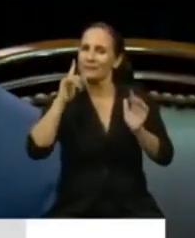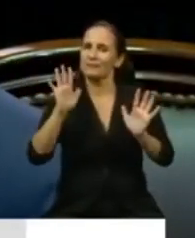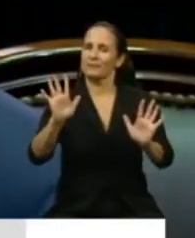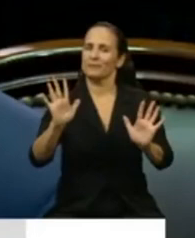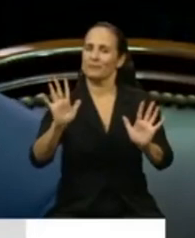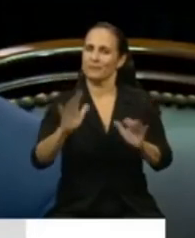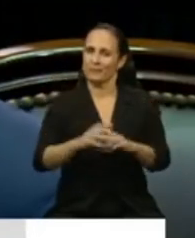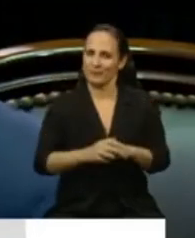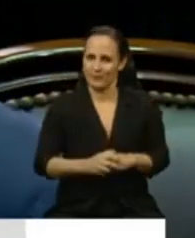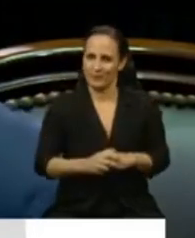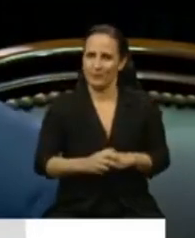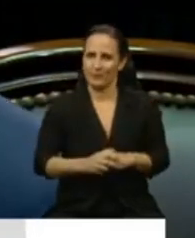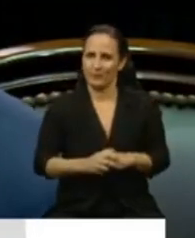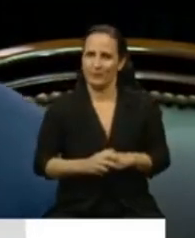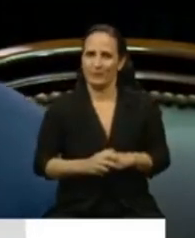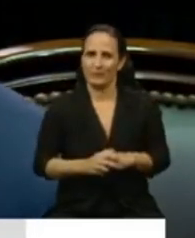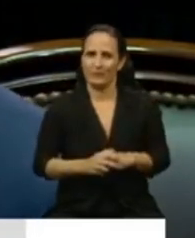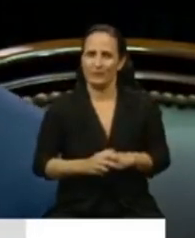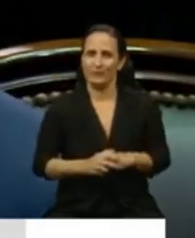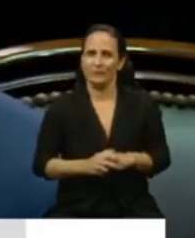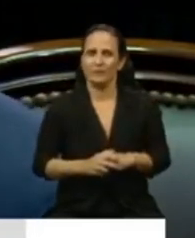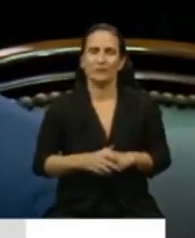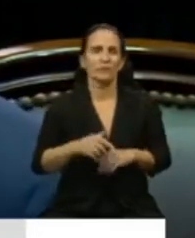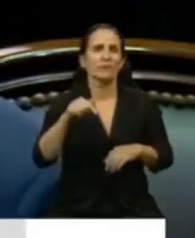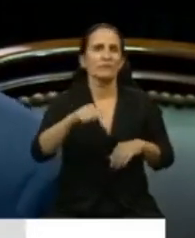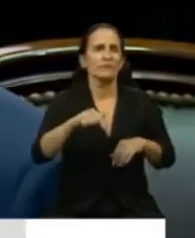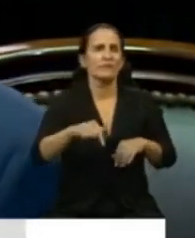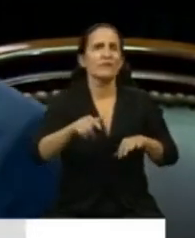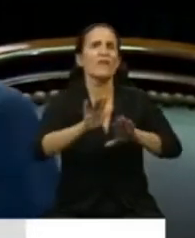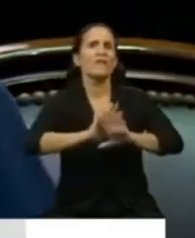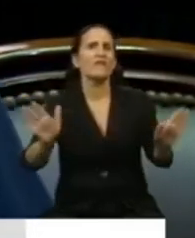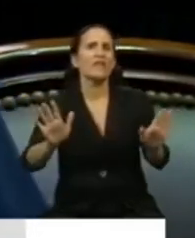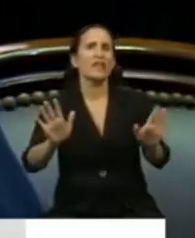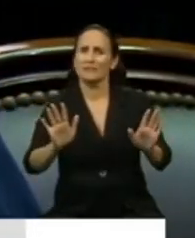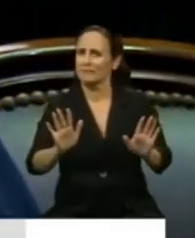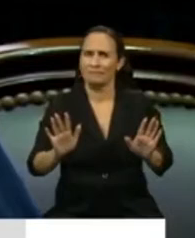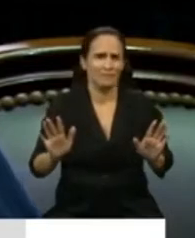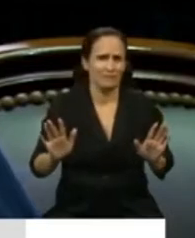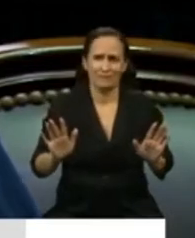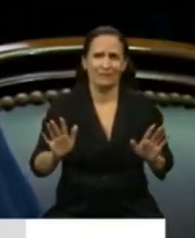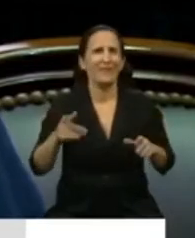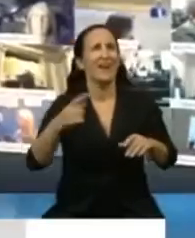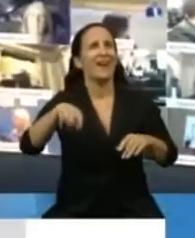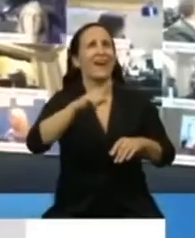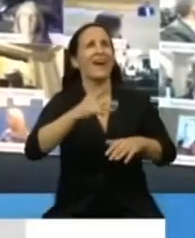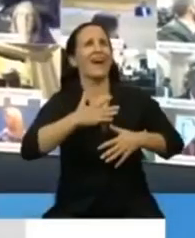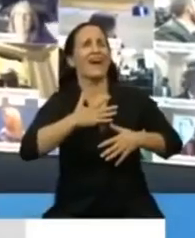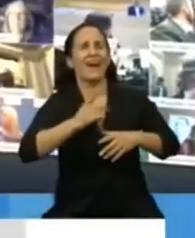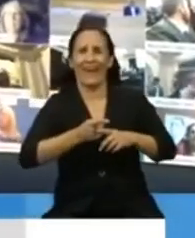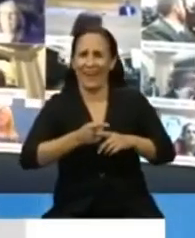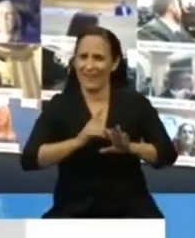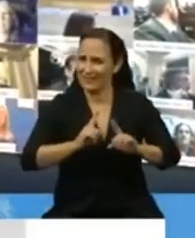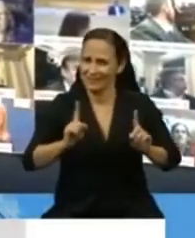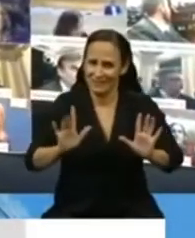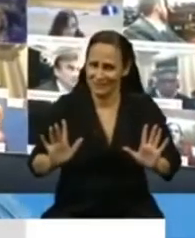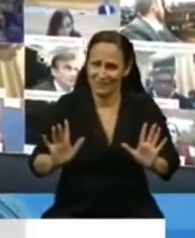No hemos salido de ningún lugar, aquí no ha terminado nada, no hay nada para festejar. Creo